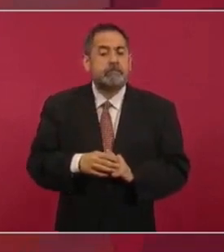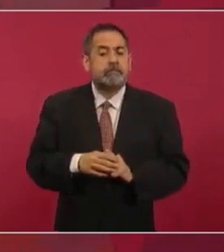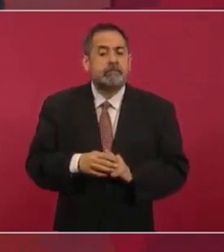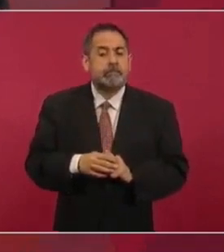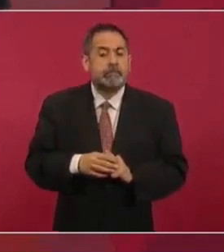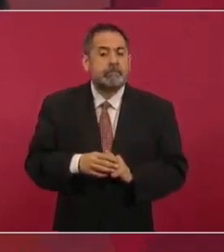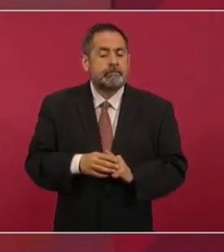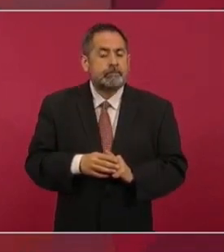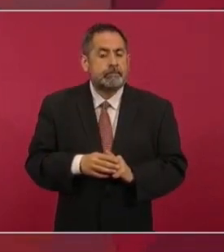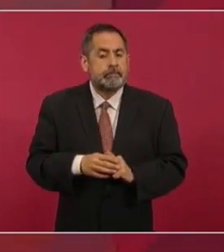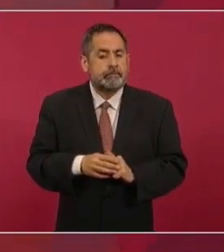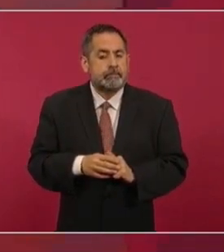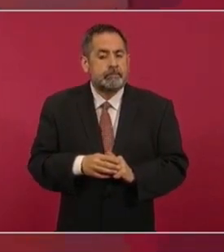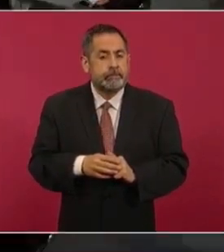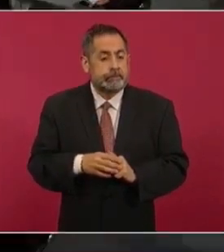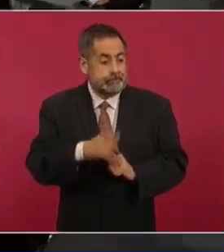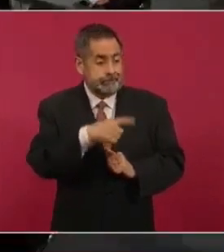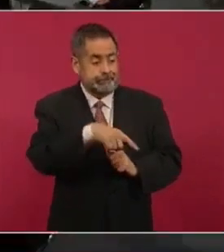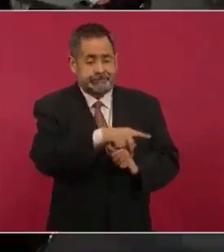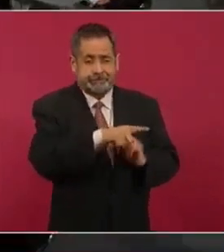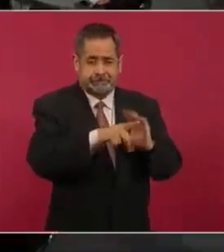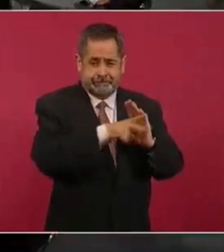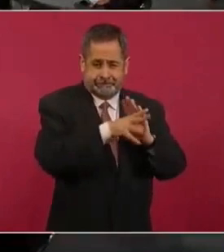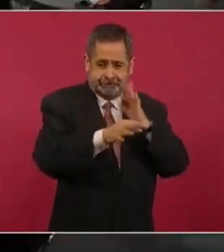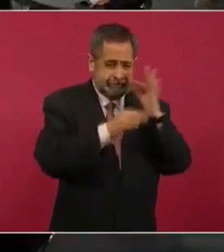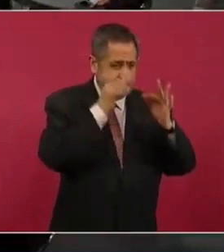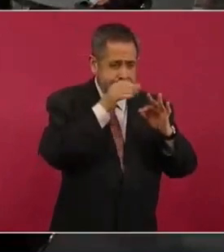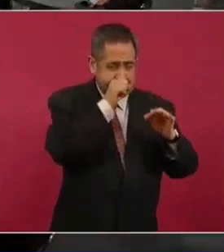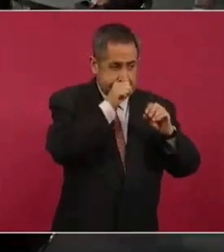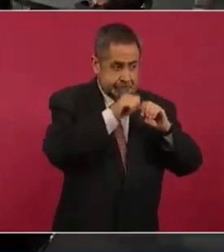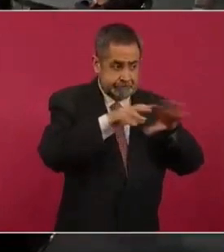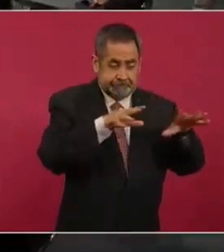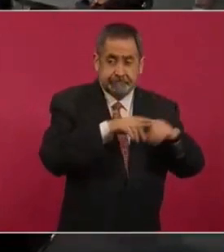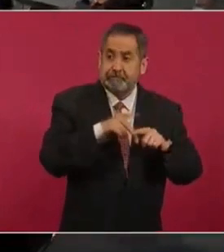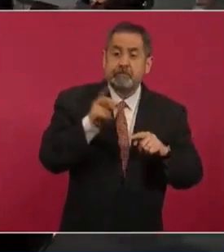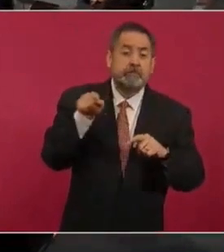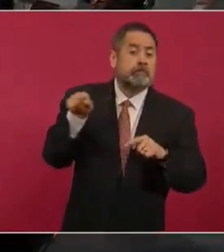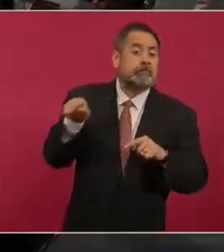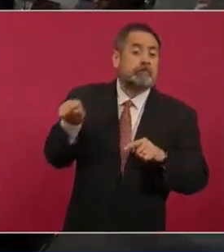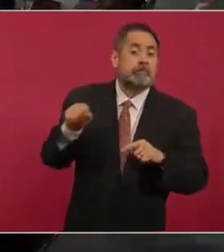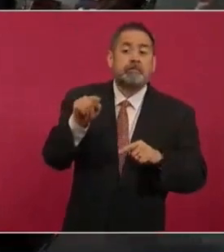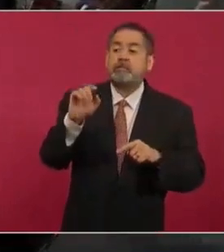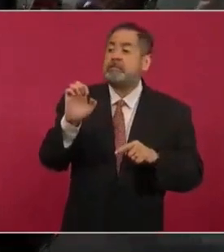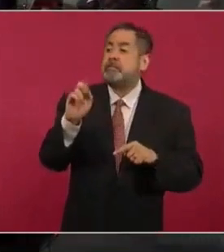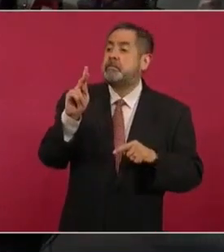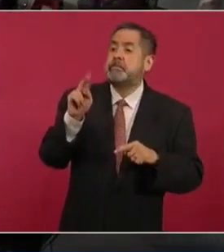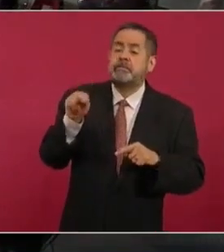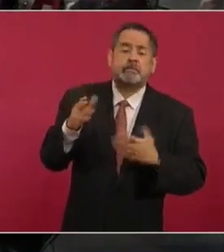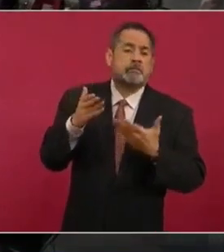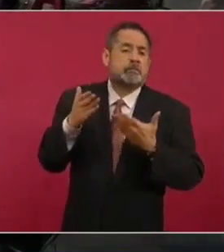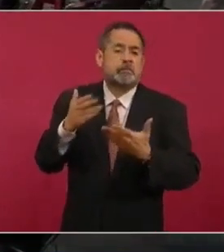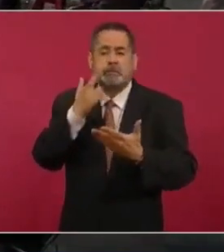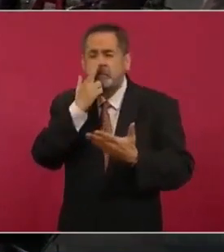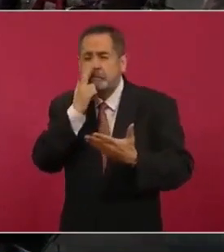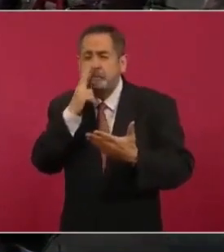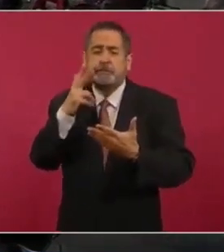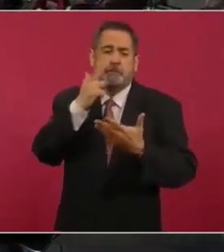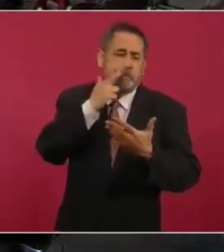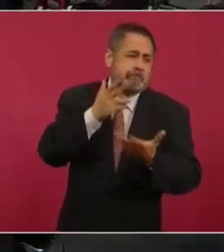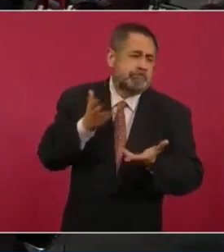Bueno, lo elevaron y después